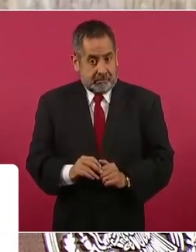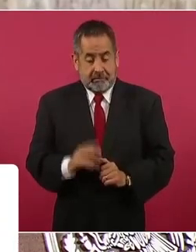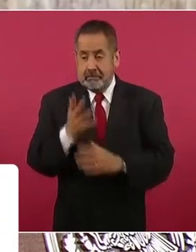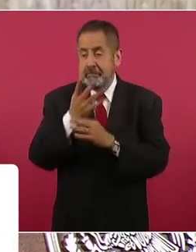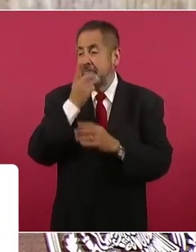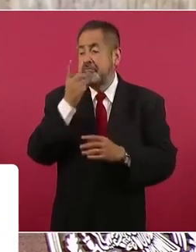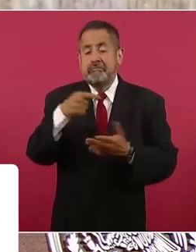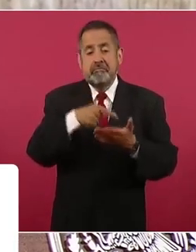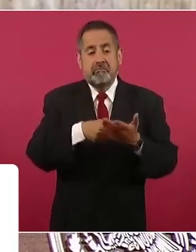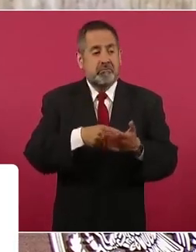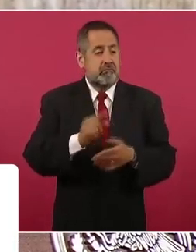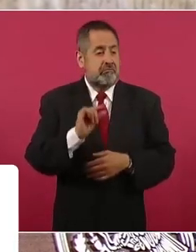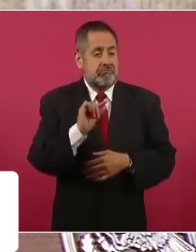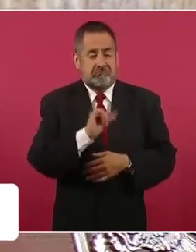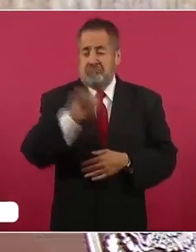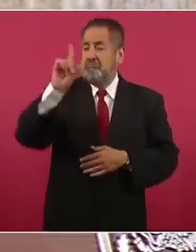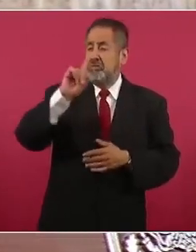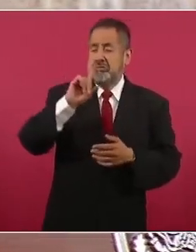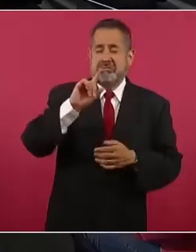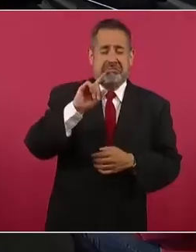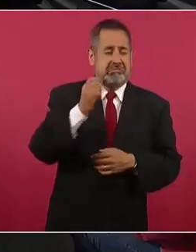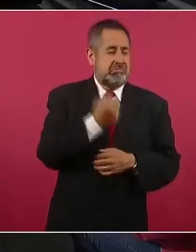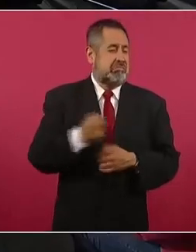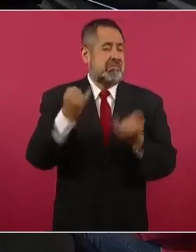Como Batman Como